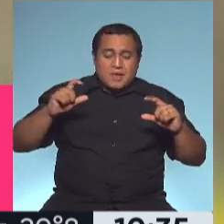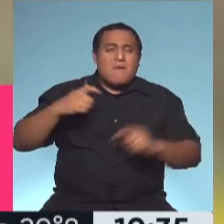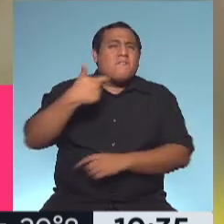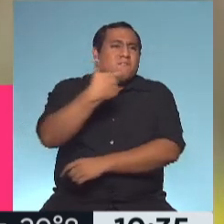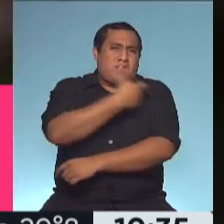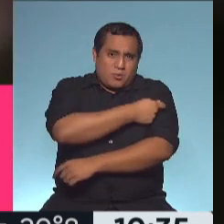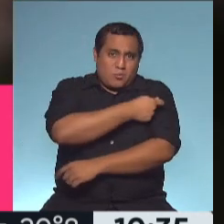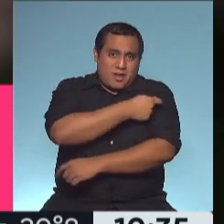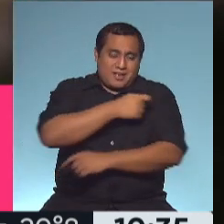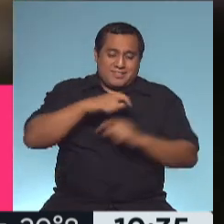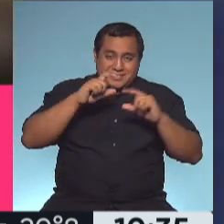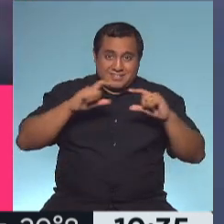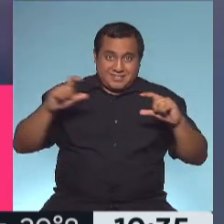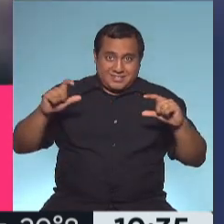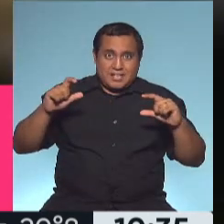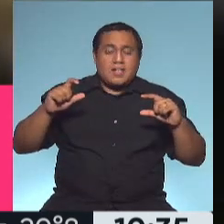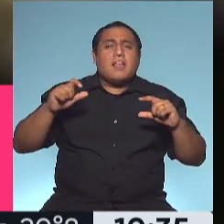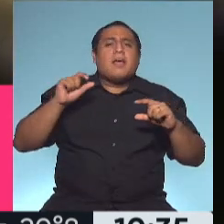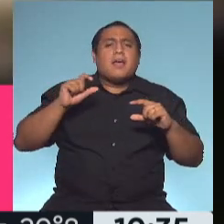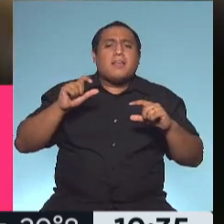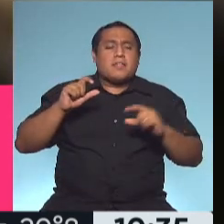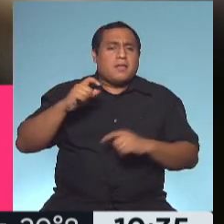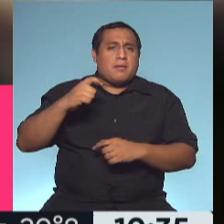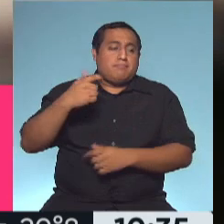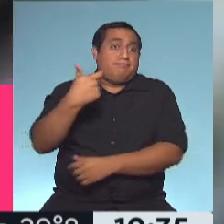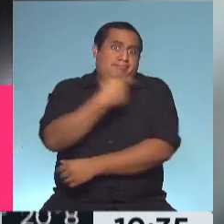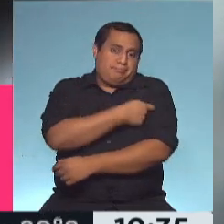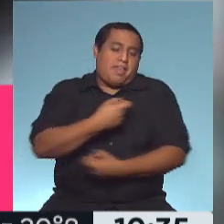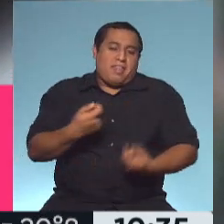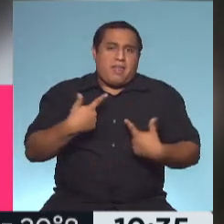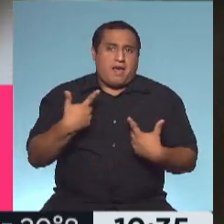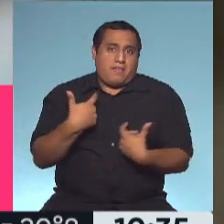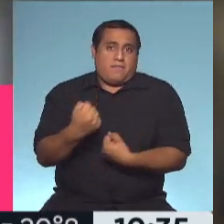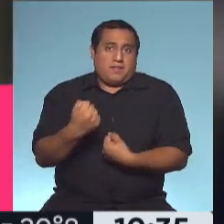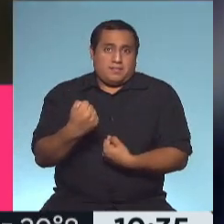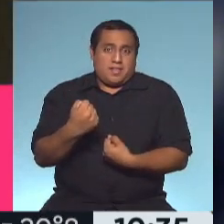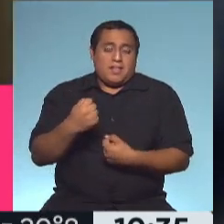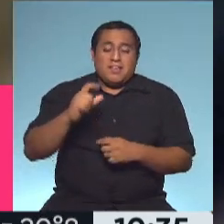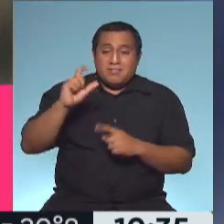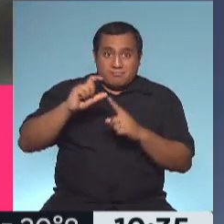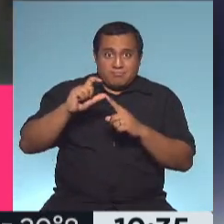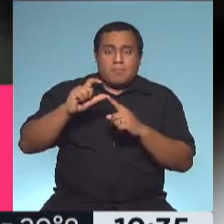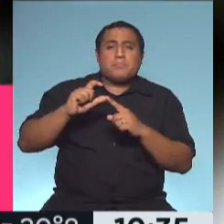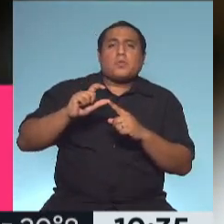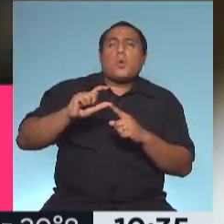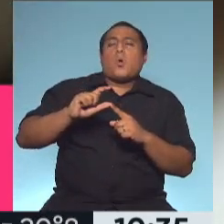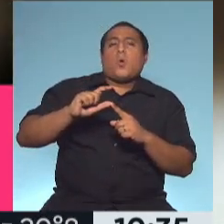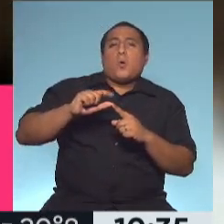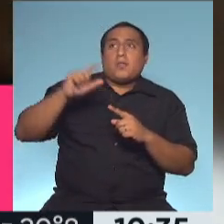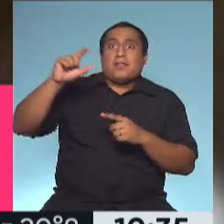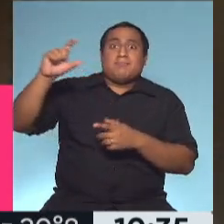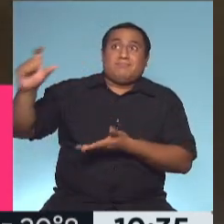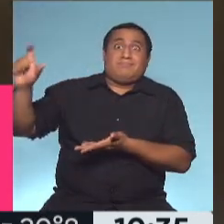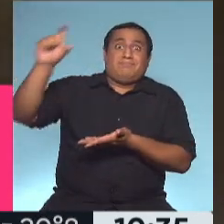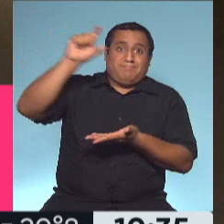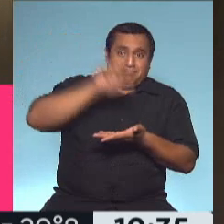vacuna, que es la que despierta la inmunidad en nuestro organismo, sea importada hasta la Argentina y